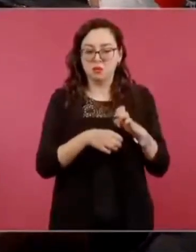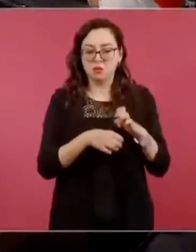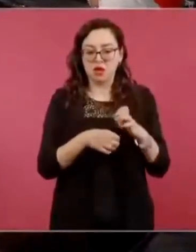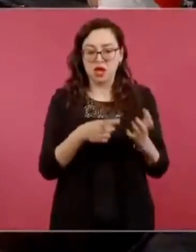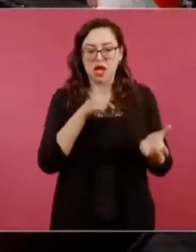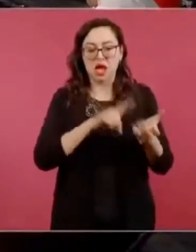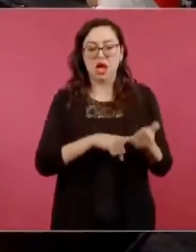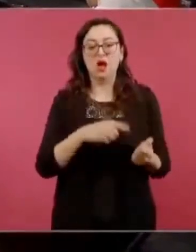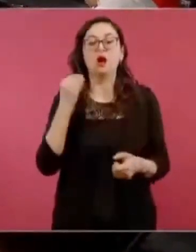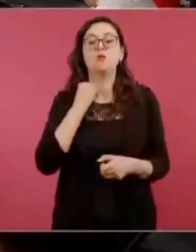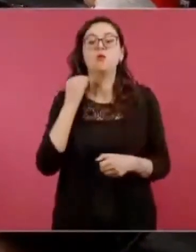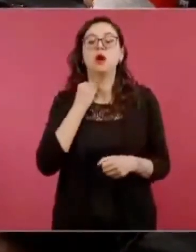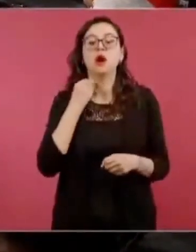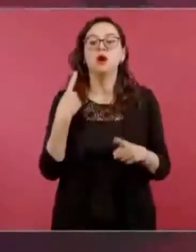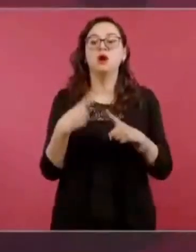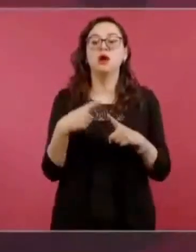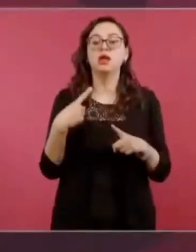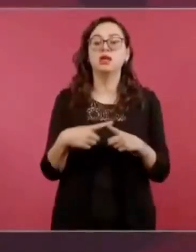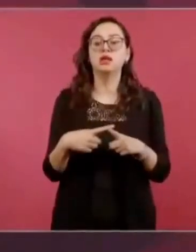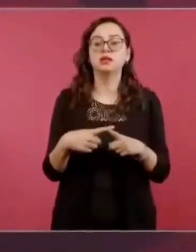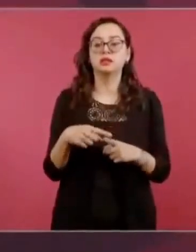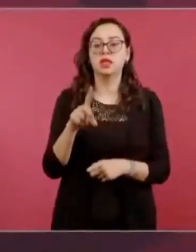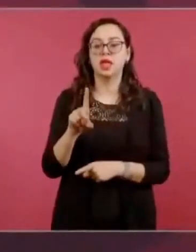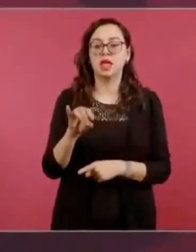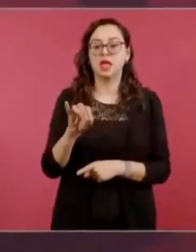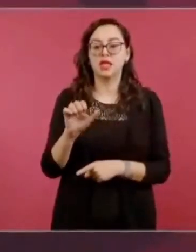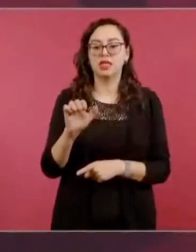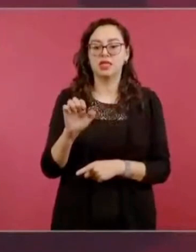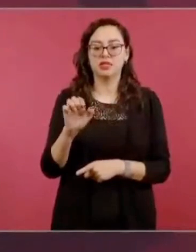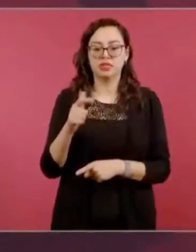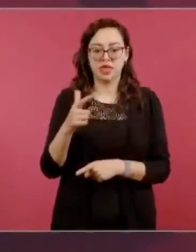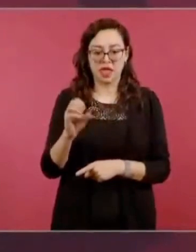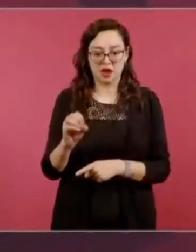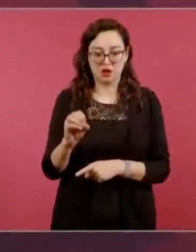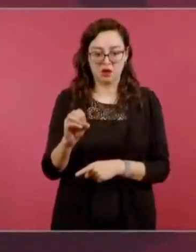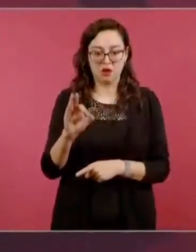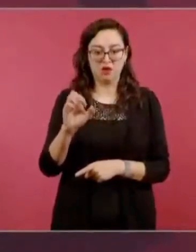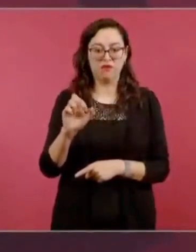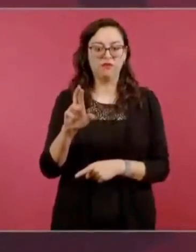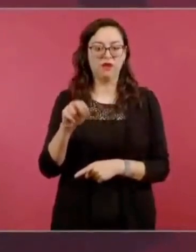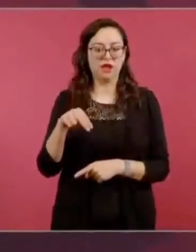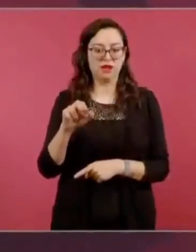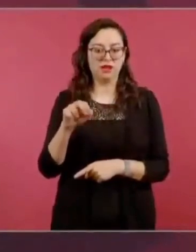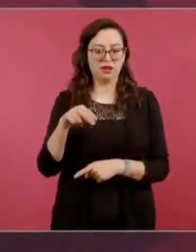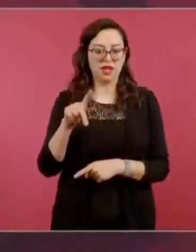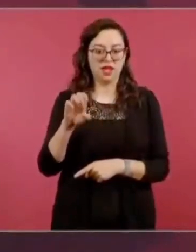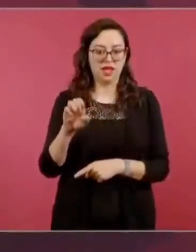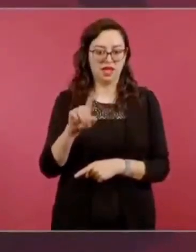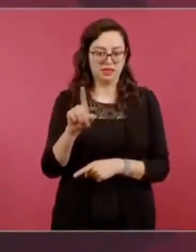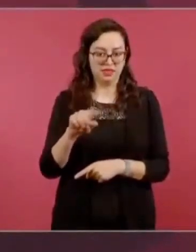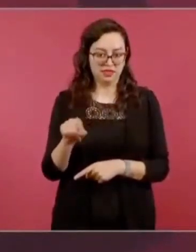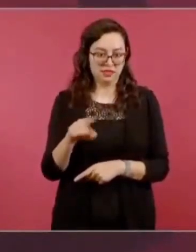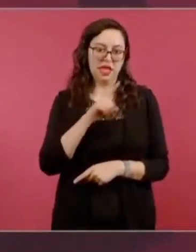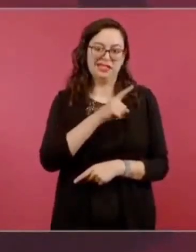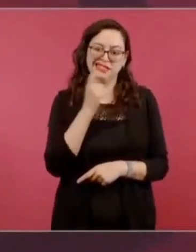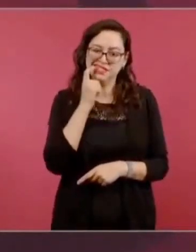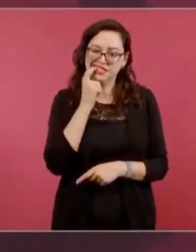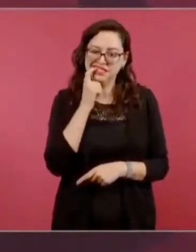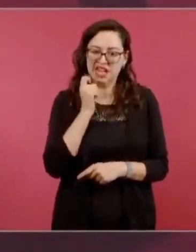Diego Fernández de Ceballos. Entonces, Diego, muy influyente,